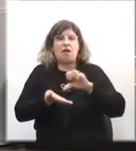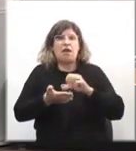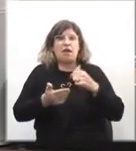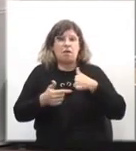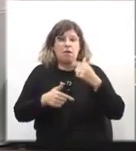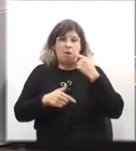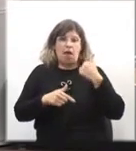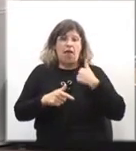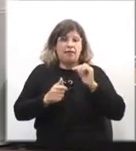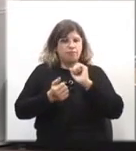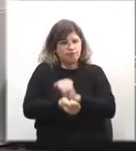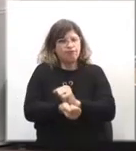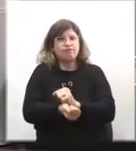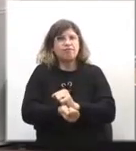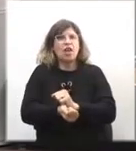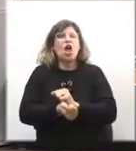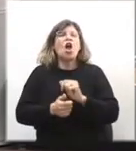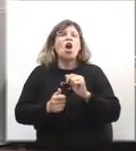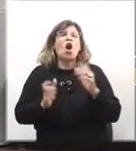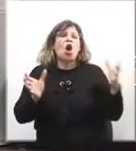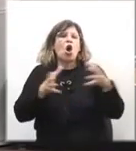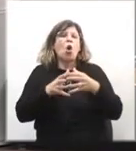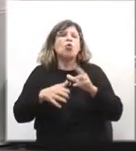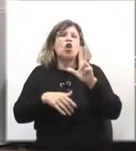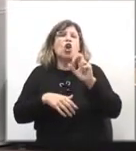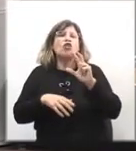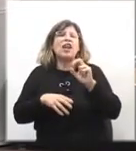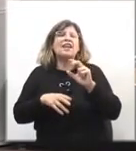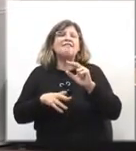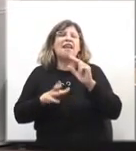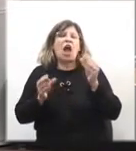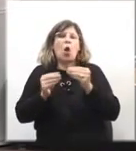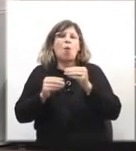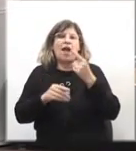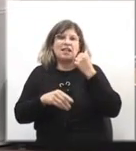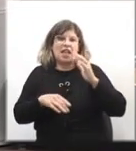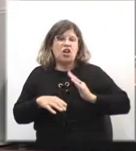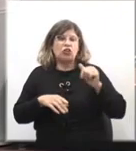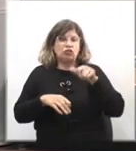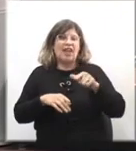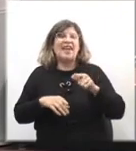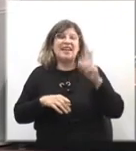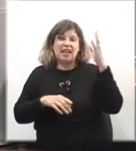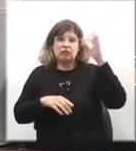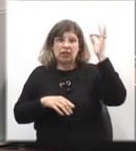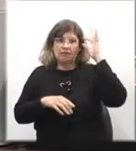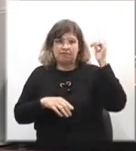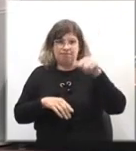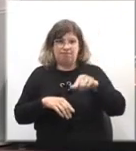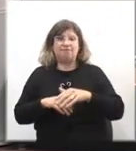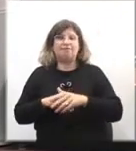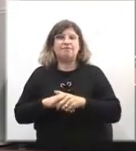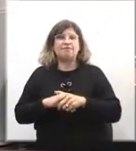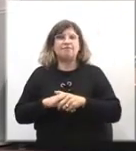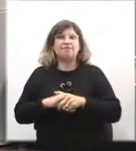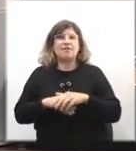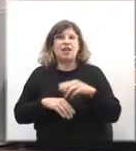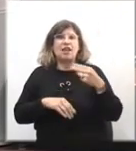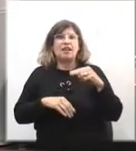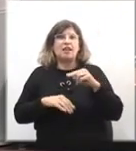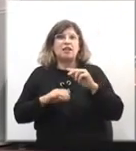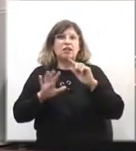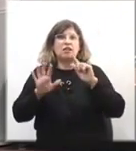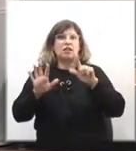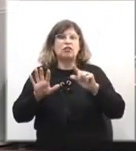detenido junto a una treintena de compañeros y compañeras que cayeron por esos días en Frayventus y en Nuevo Berlín. En noviembre del